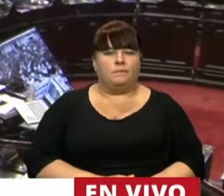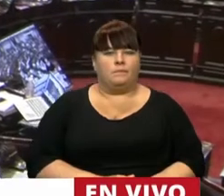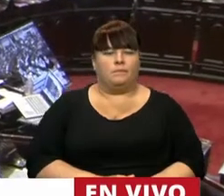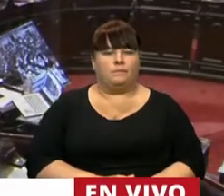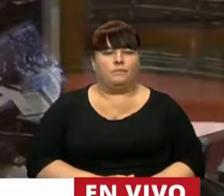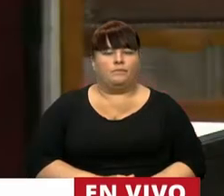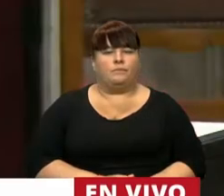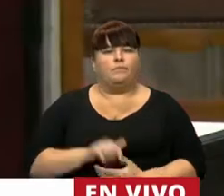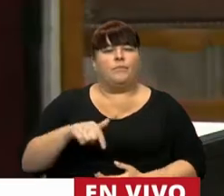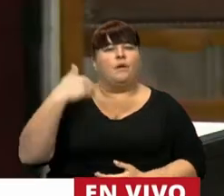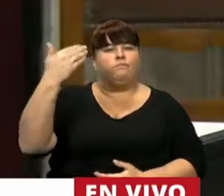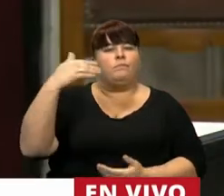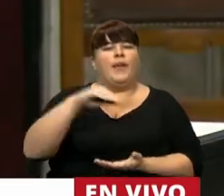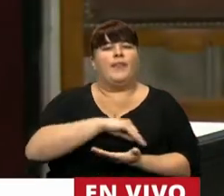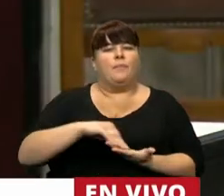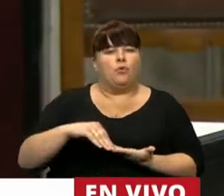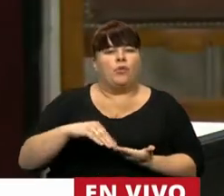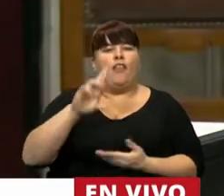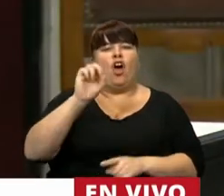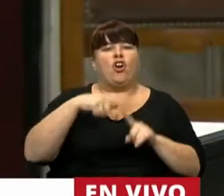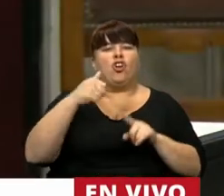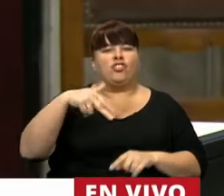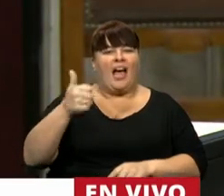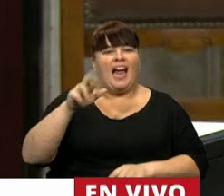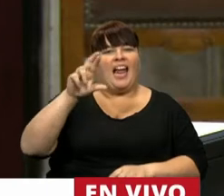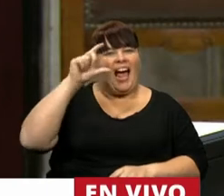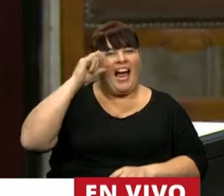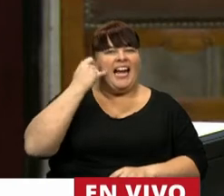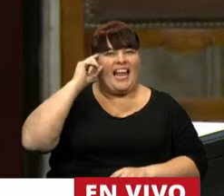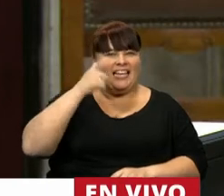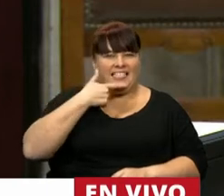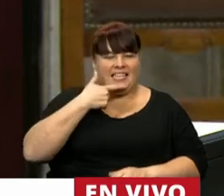En el uso de la palabra, la diputada Roxana Nahir Reyes.